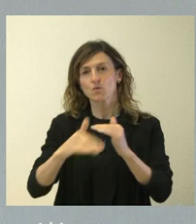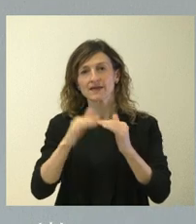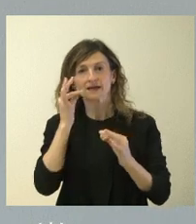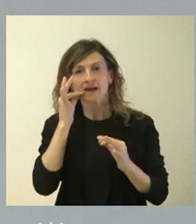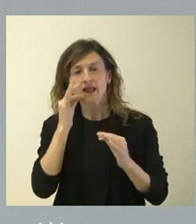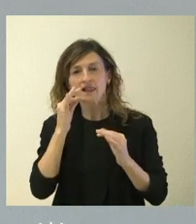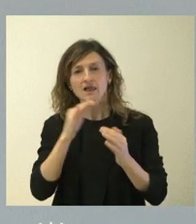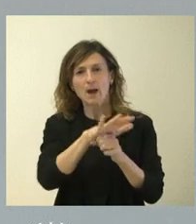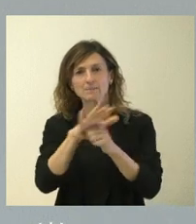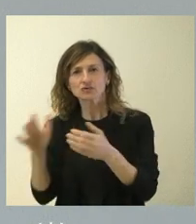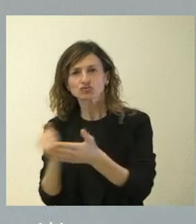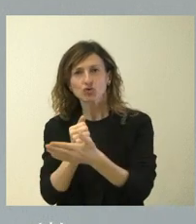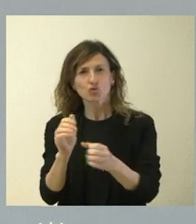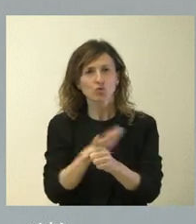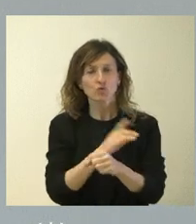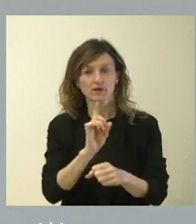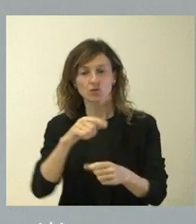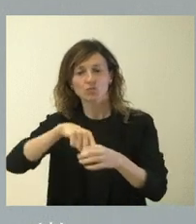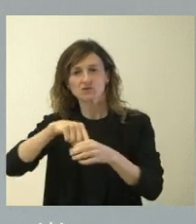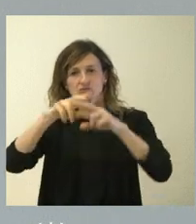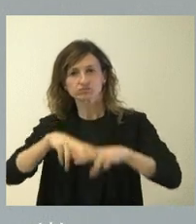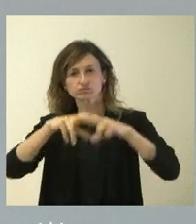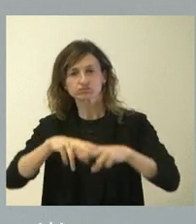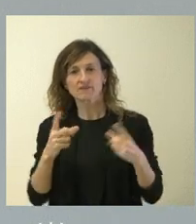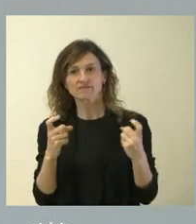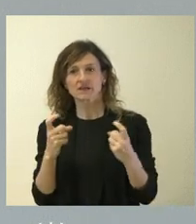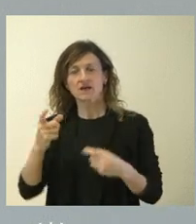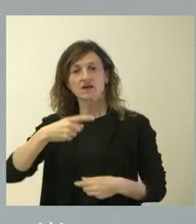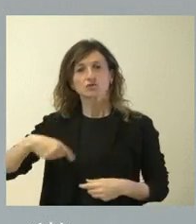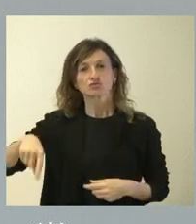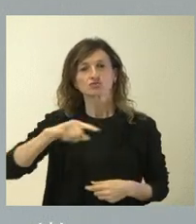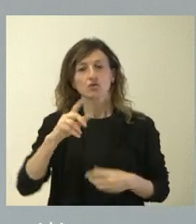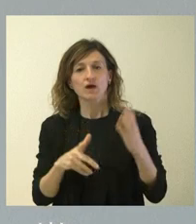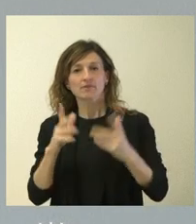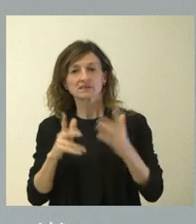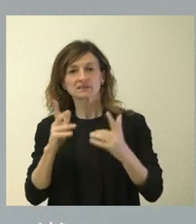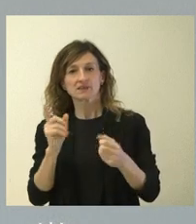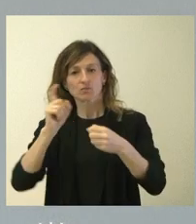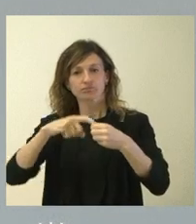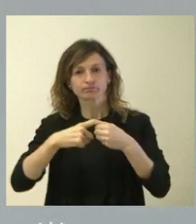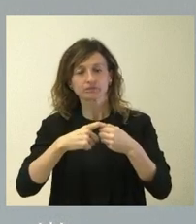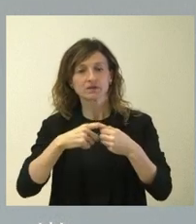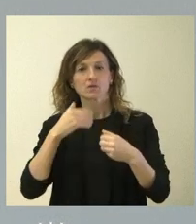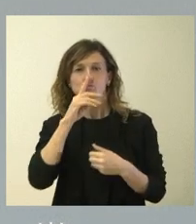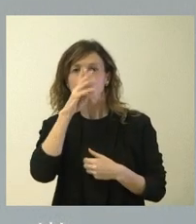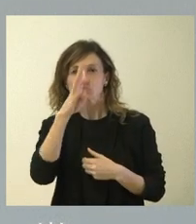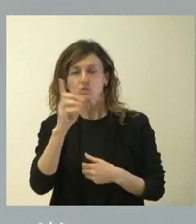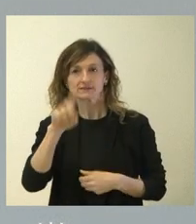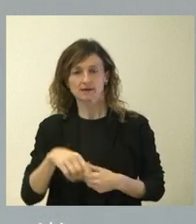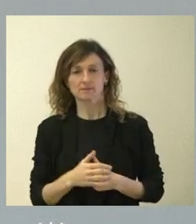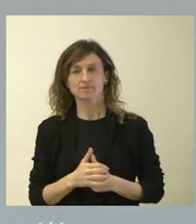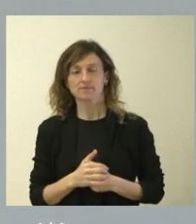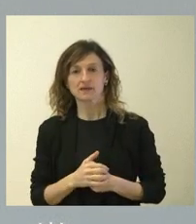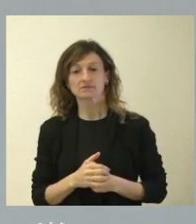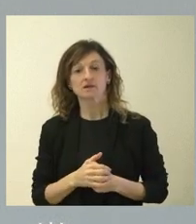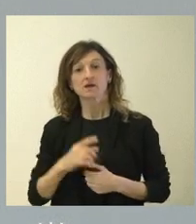llegado en todos los ámbitos, que hay mucho esfuerzo que realizar y ahí nos tenemos que implicar como Administración autonómica en los próximos años. Nosotros, como pueden ver ustedes, nos